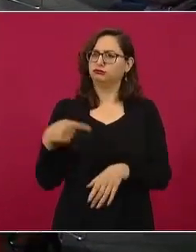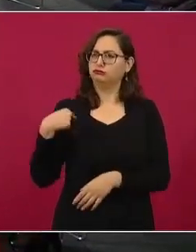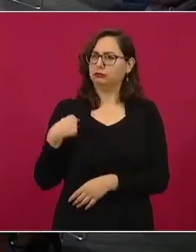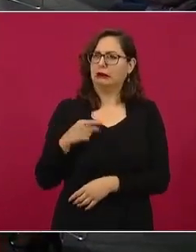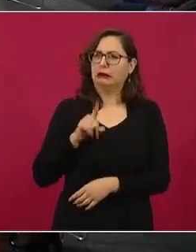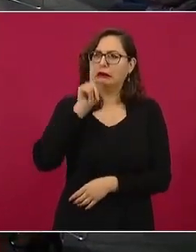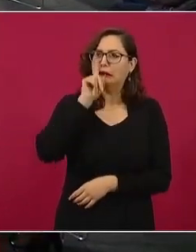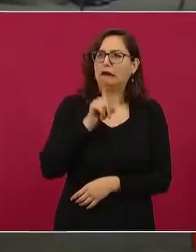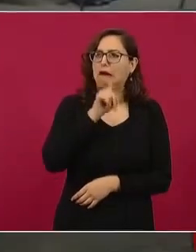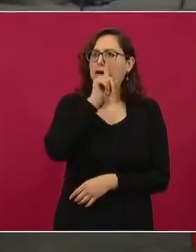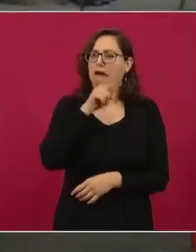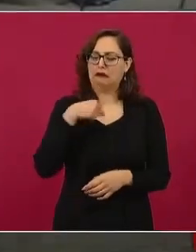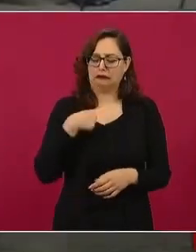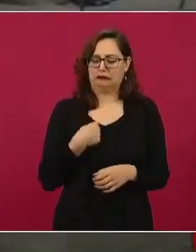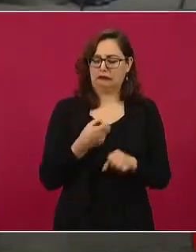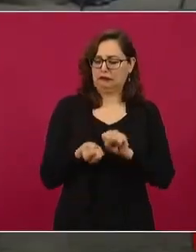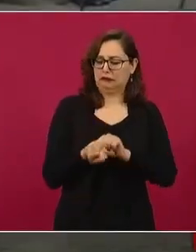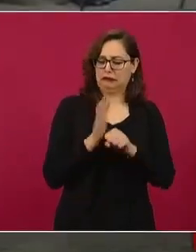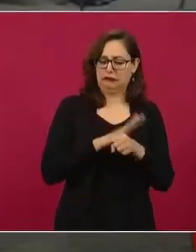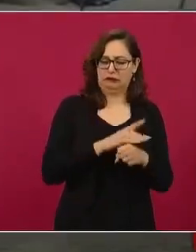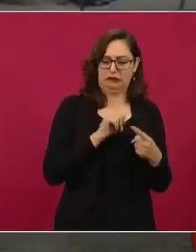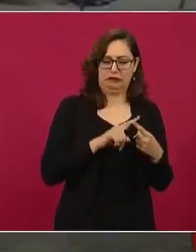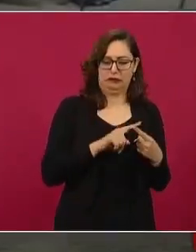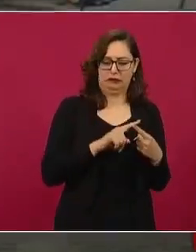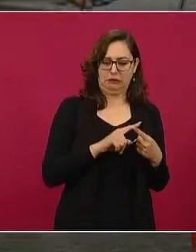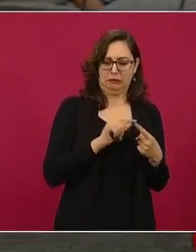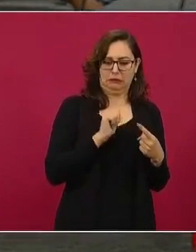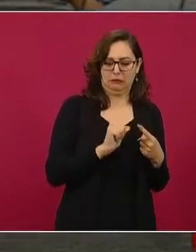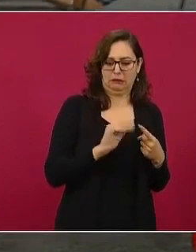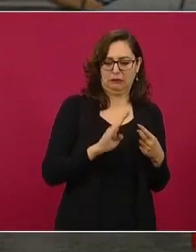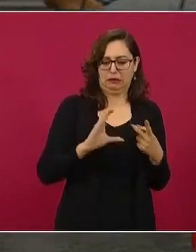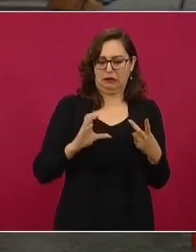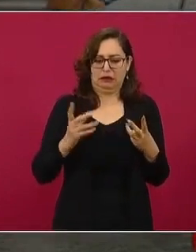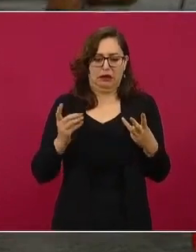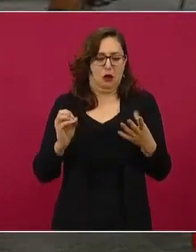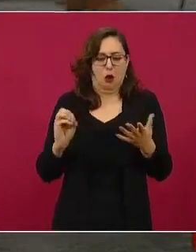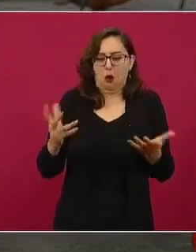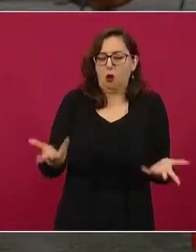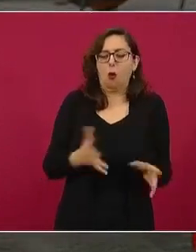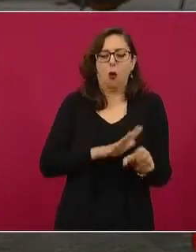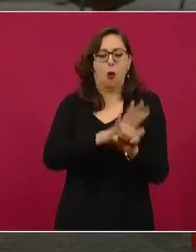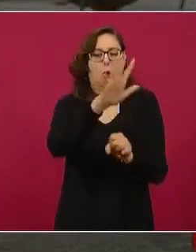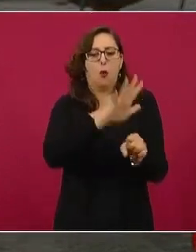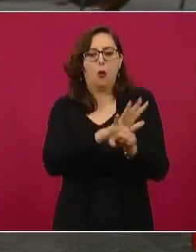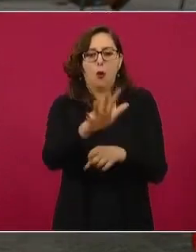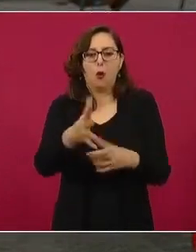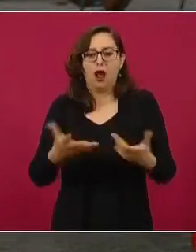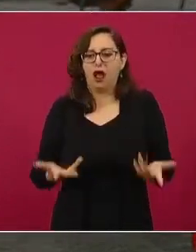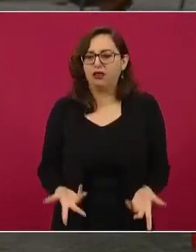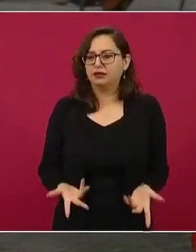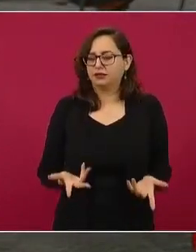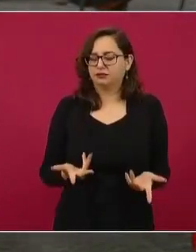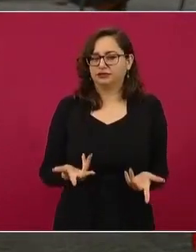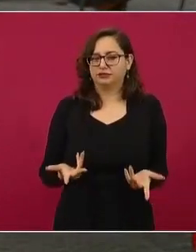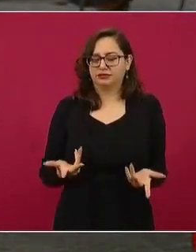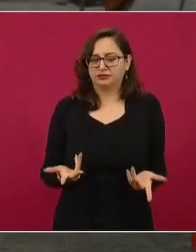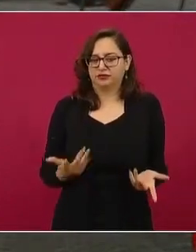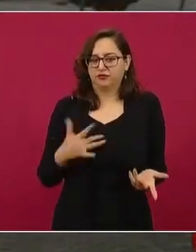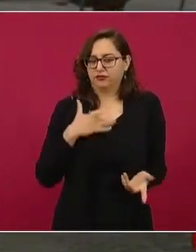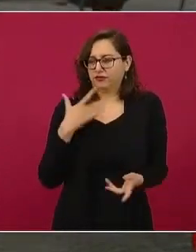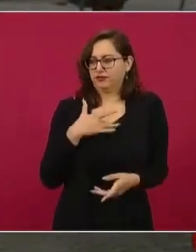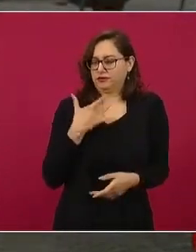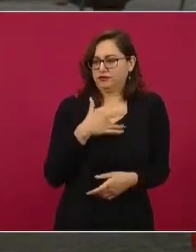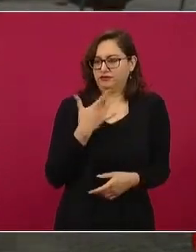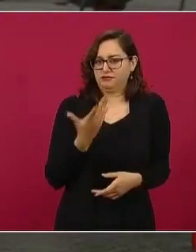variante alfa, beta o Omicron. Entiendo que es importante para las políticas públicas de